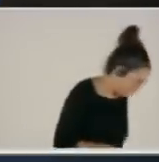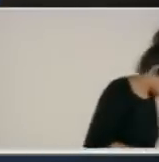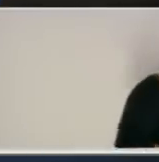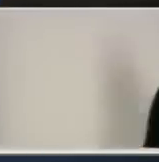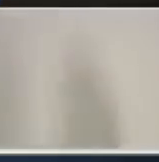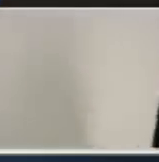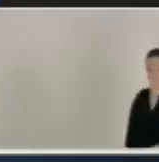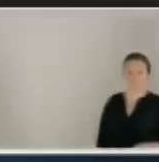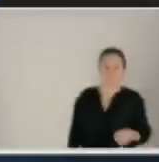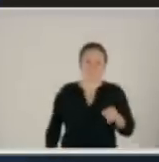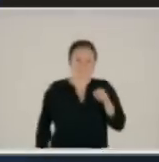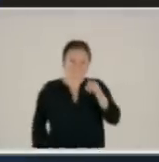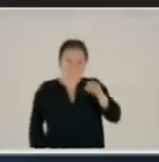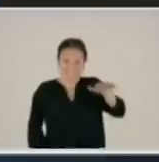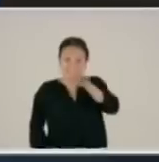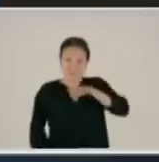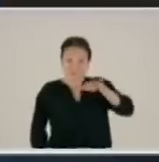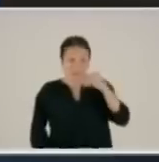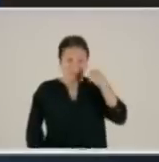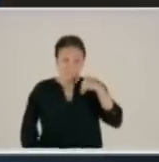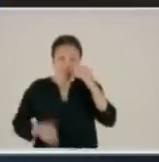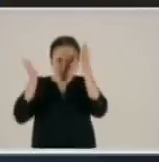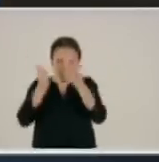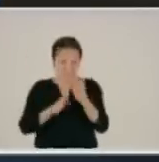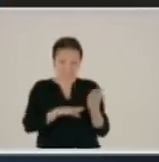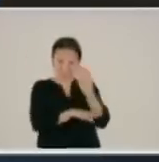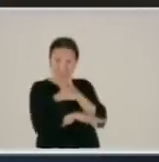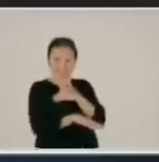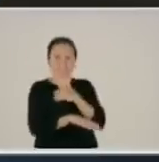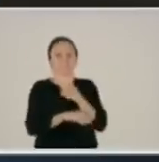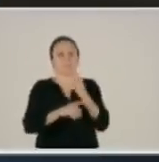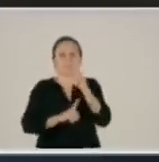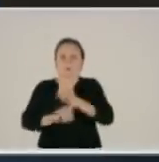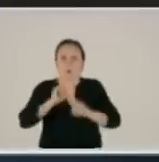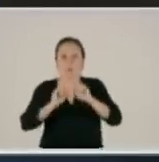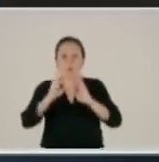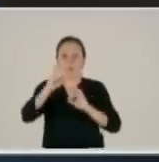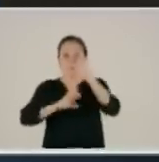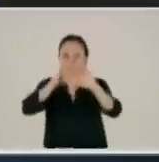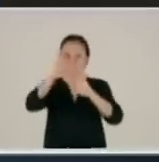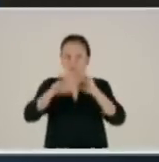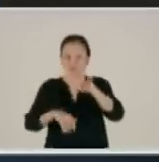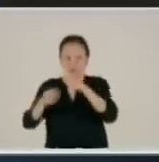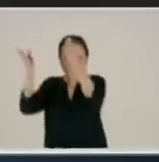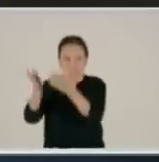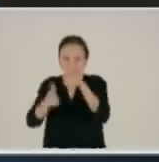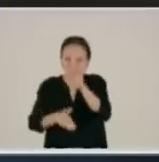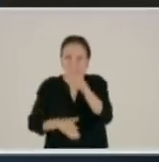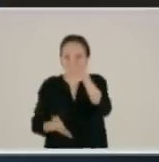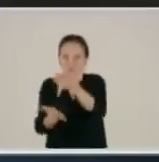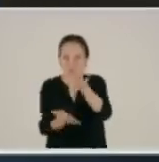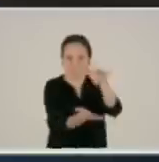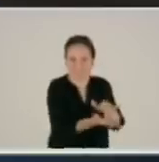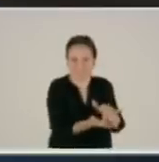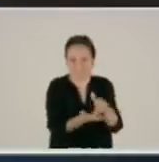tanto en el valle anterior como en este valle, es la acumulación de humo dentro de los propios valles. No permitía ni el